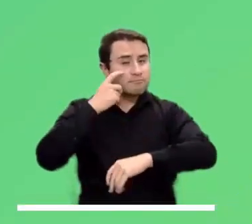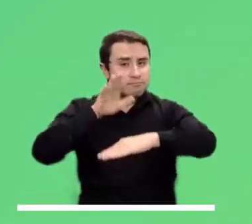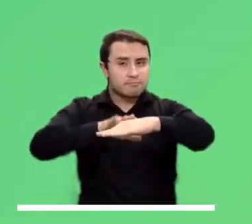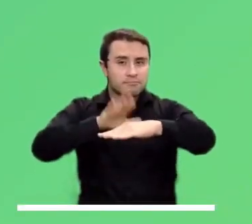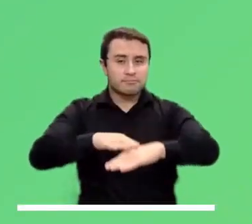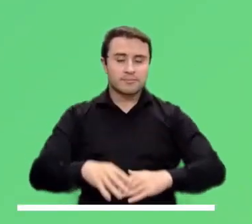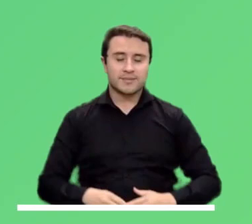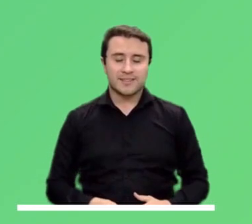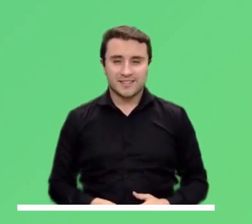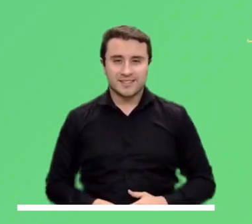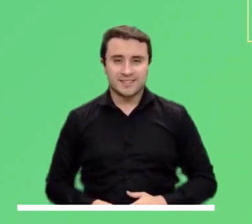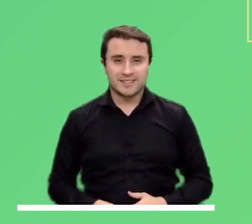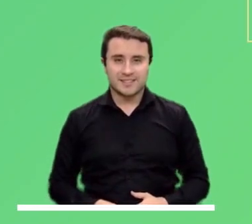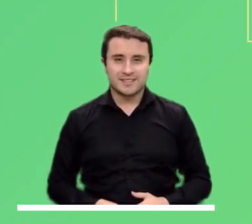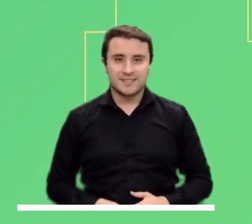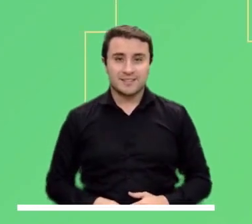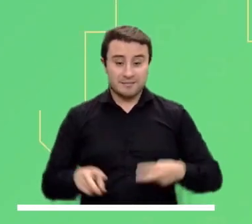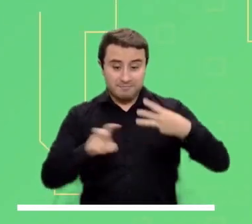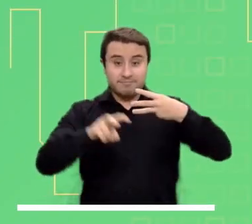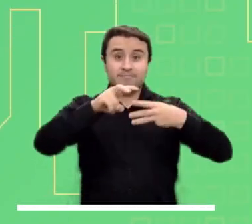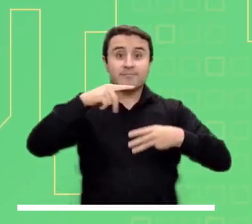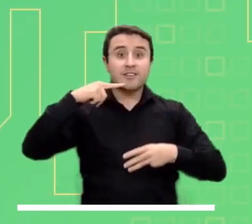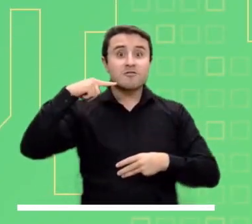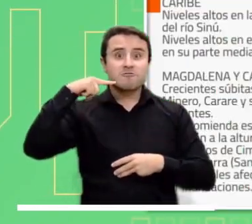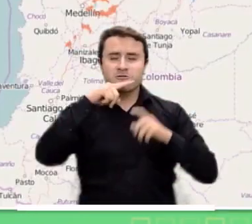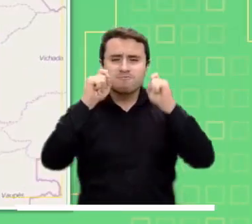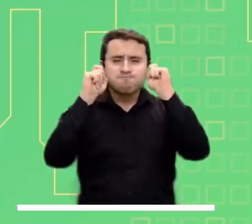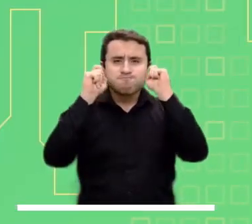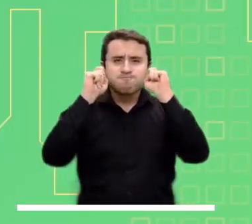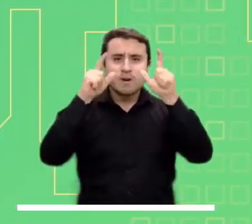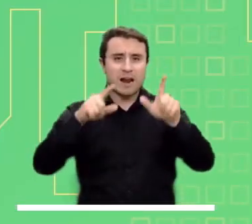Veamos ahora las alertas que se encuentran activas.